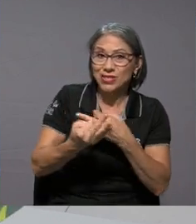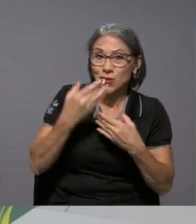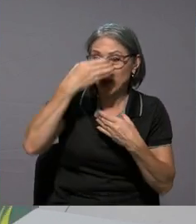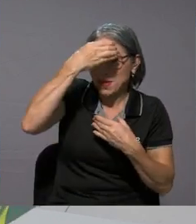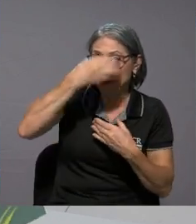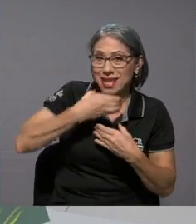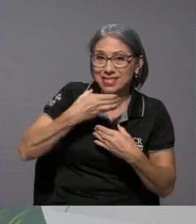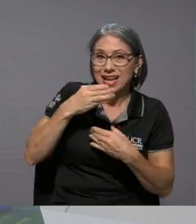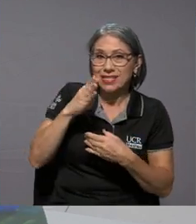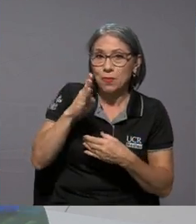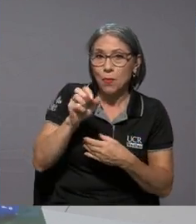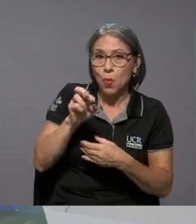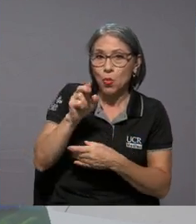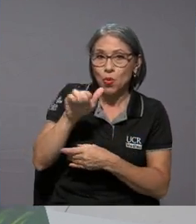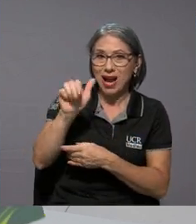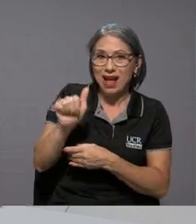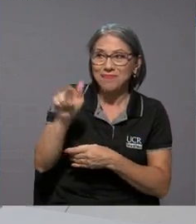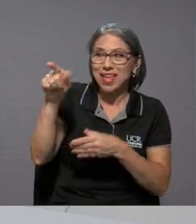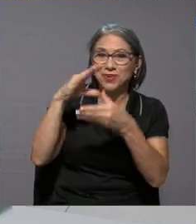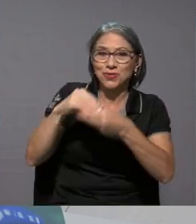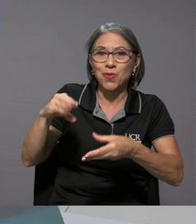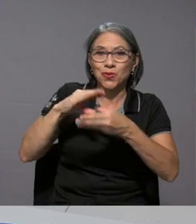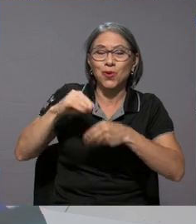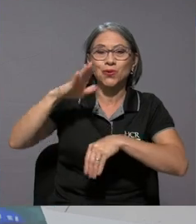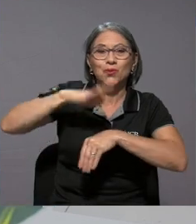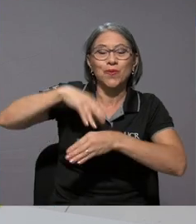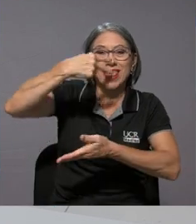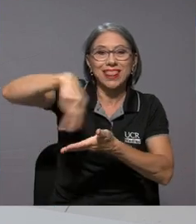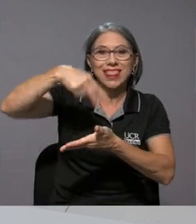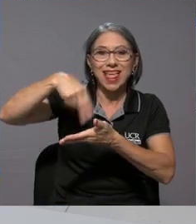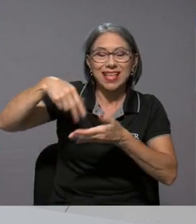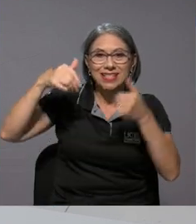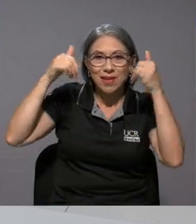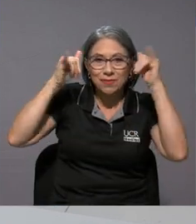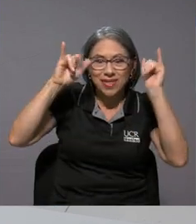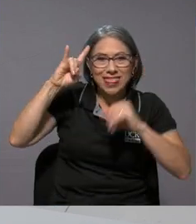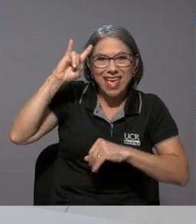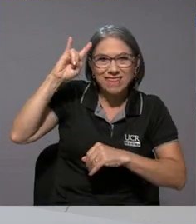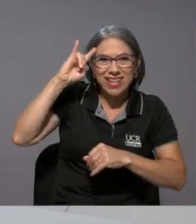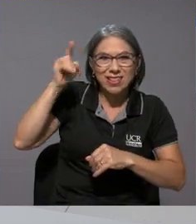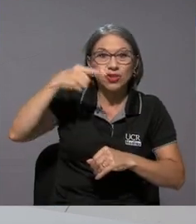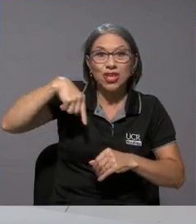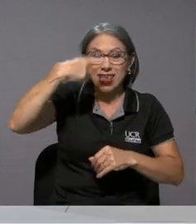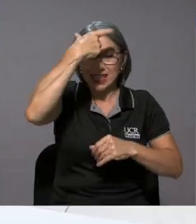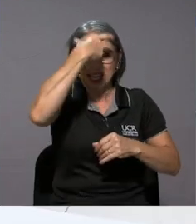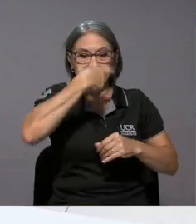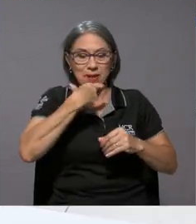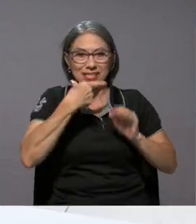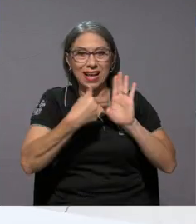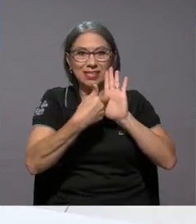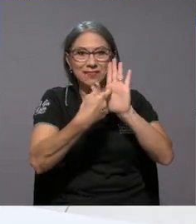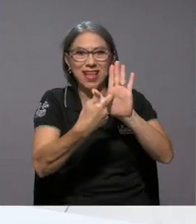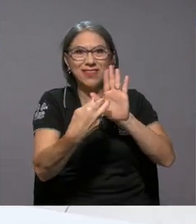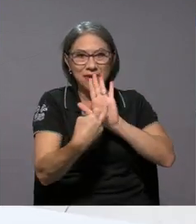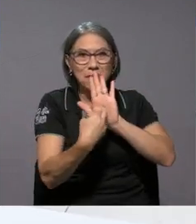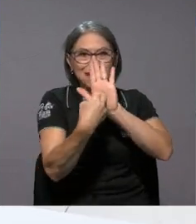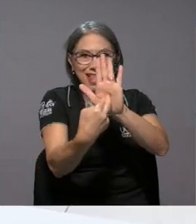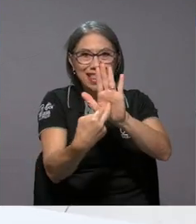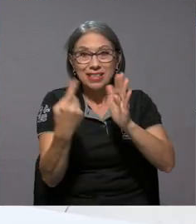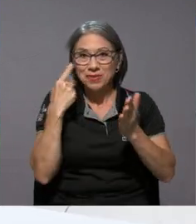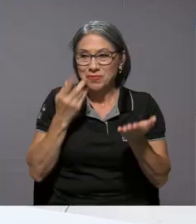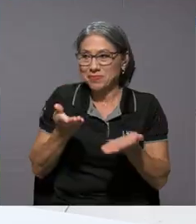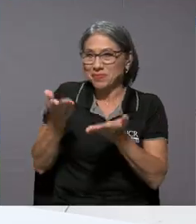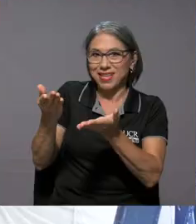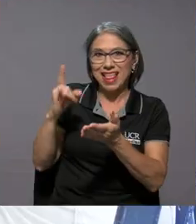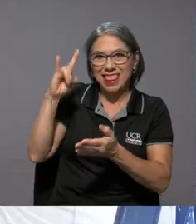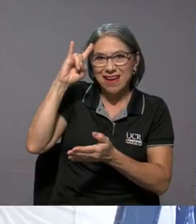nos contó un poquito sobre la danza de los diablitos y como estas máscaras son súper representativas, este es el diablito,